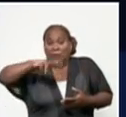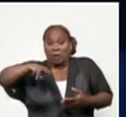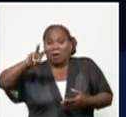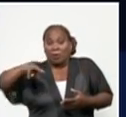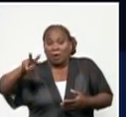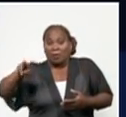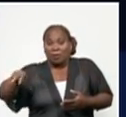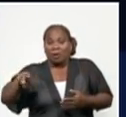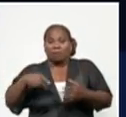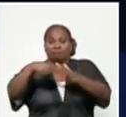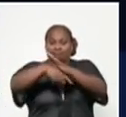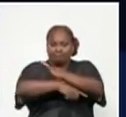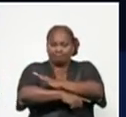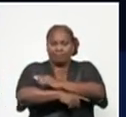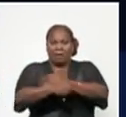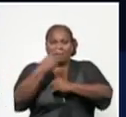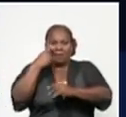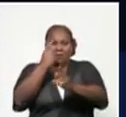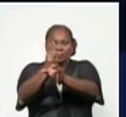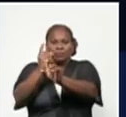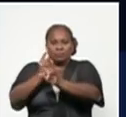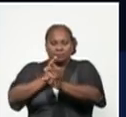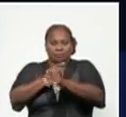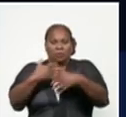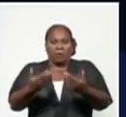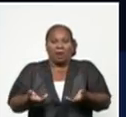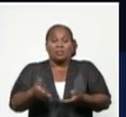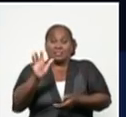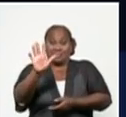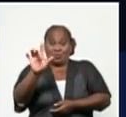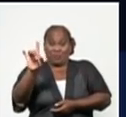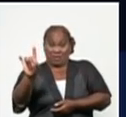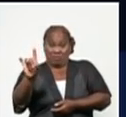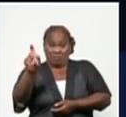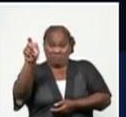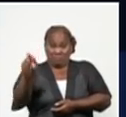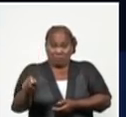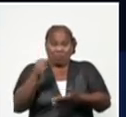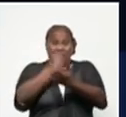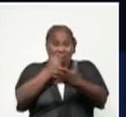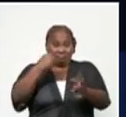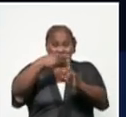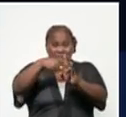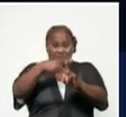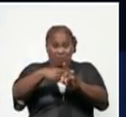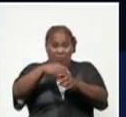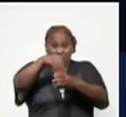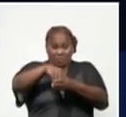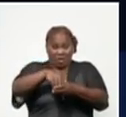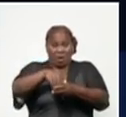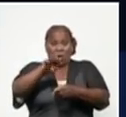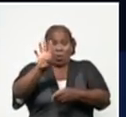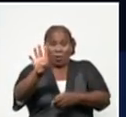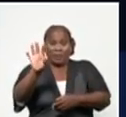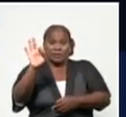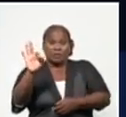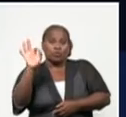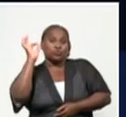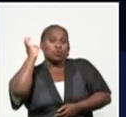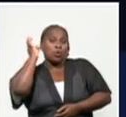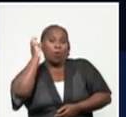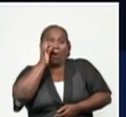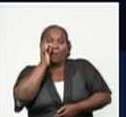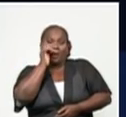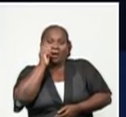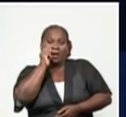contactos que ha tenido. De los 59 casos confirmados, 48 del sexo masculino, que eso